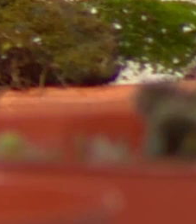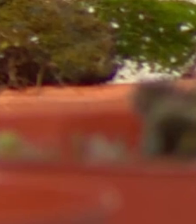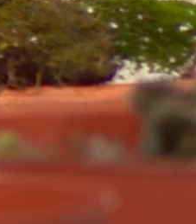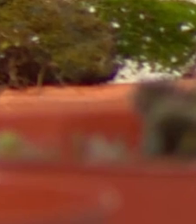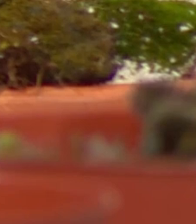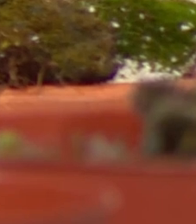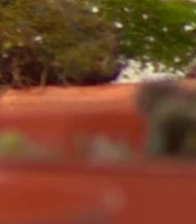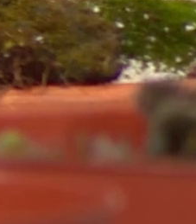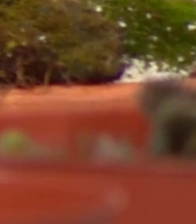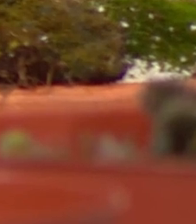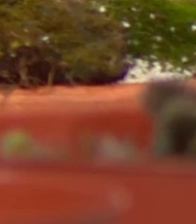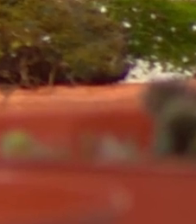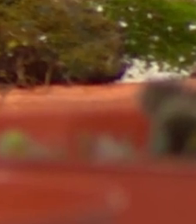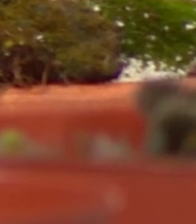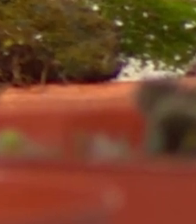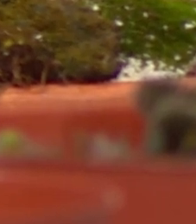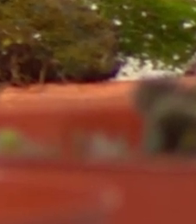Música Música ¡Gracias!